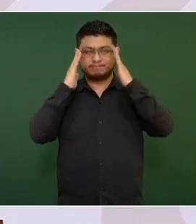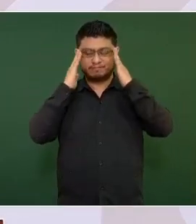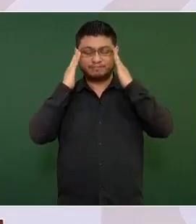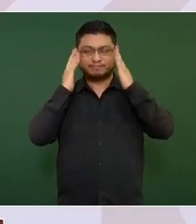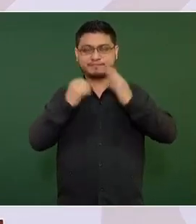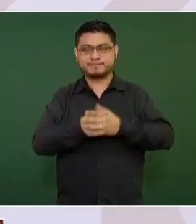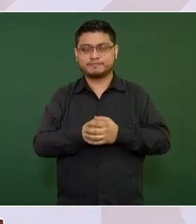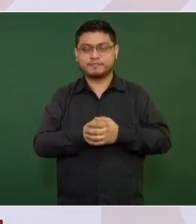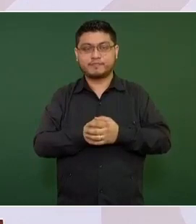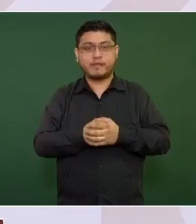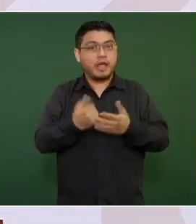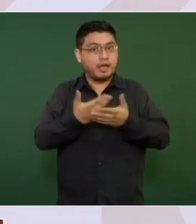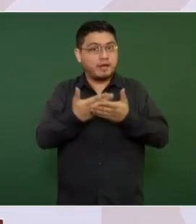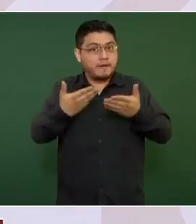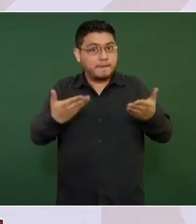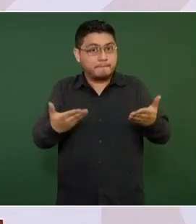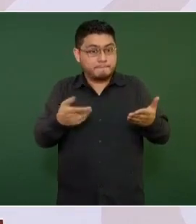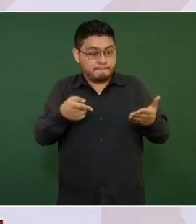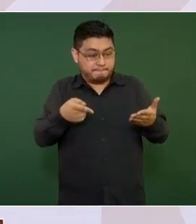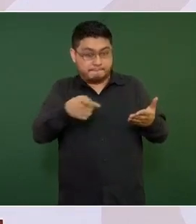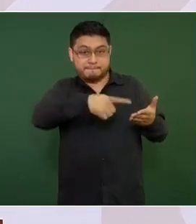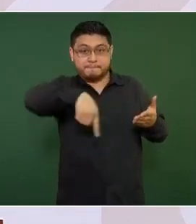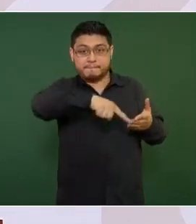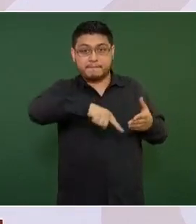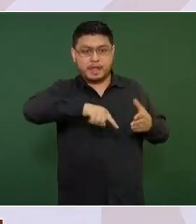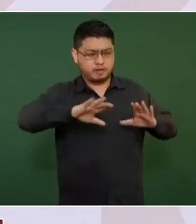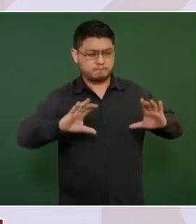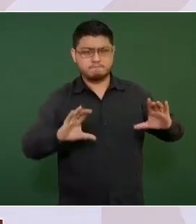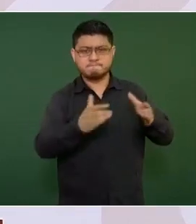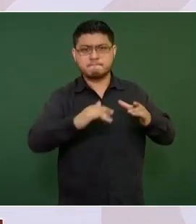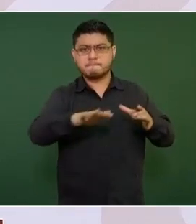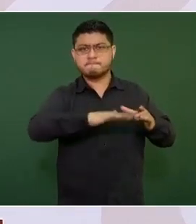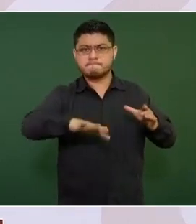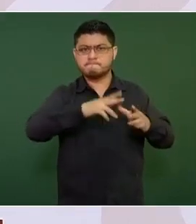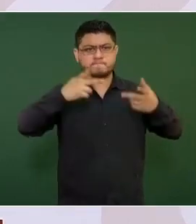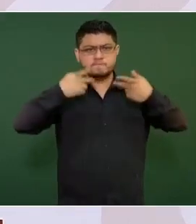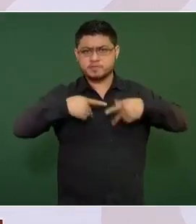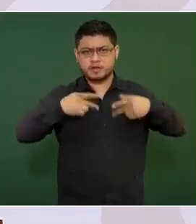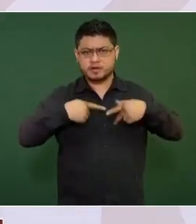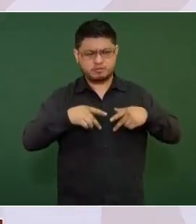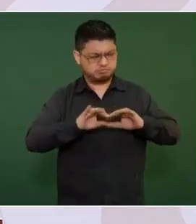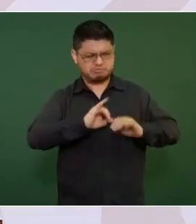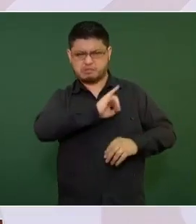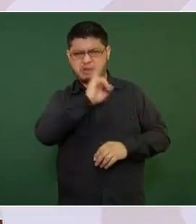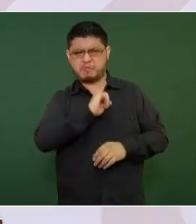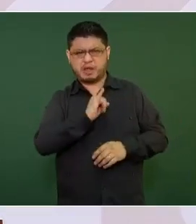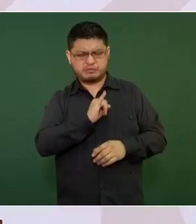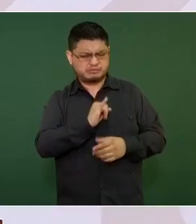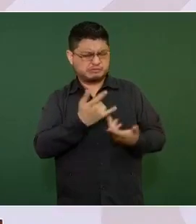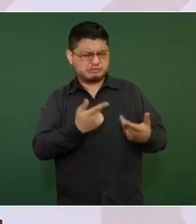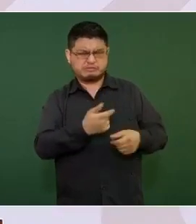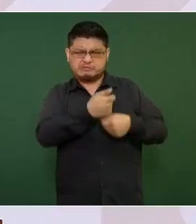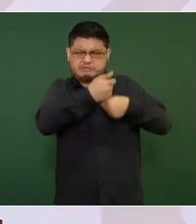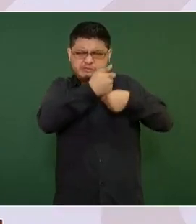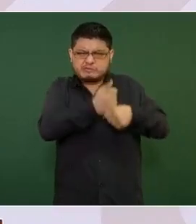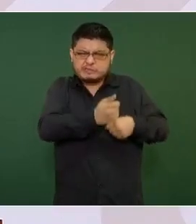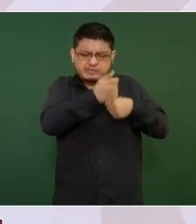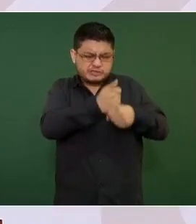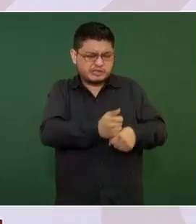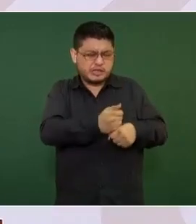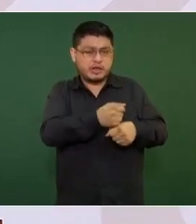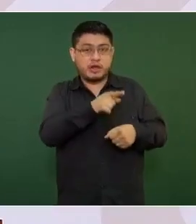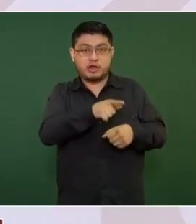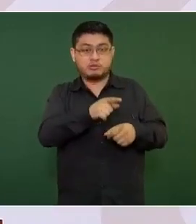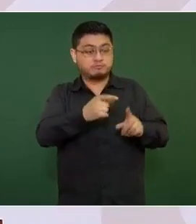A veces, no se reprime al pueblo, no se ordenan masacres, no hay tortura, no se